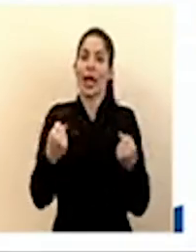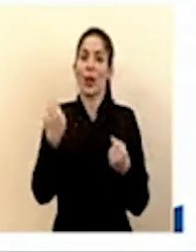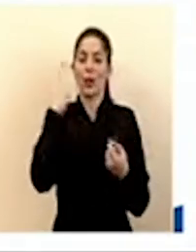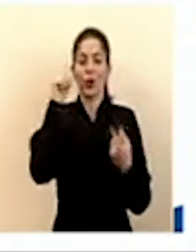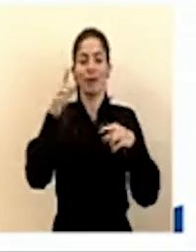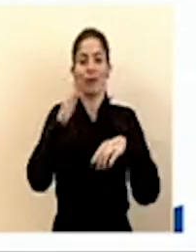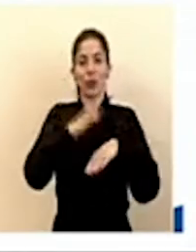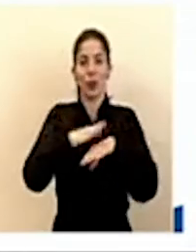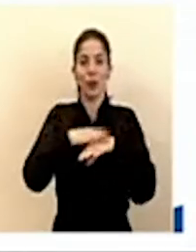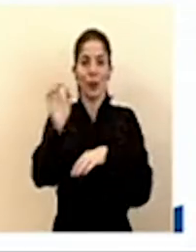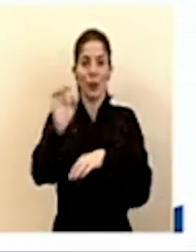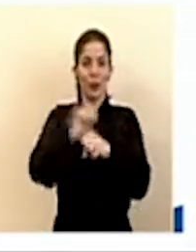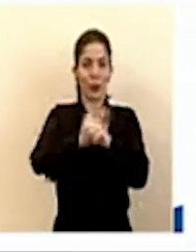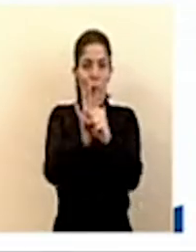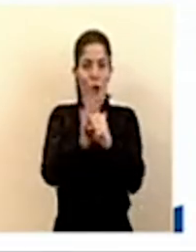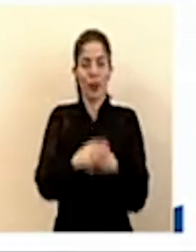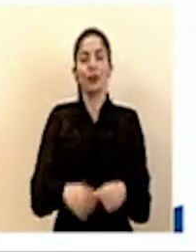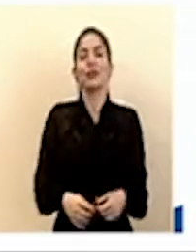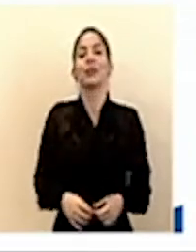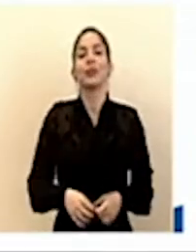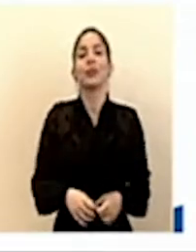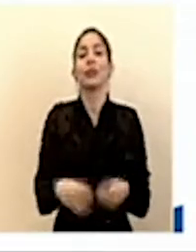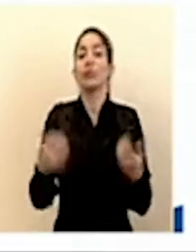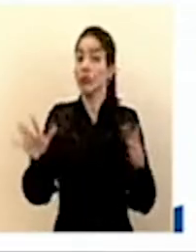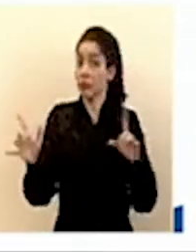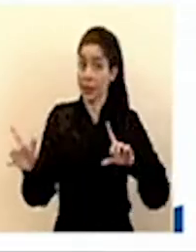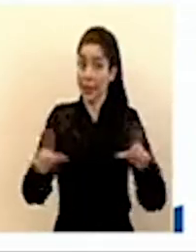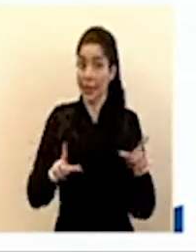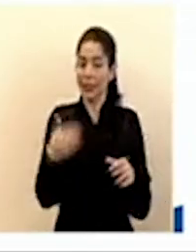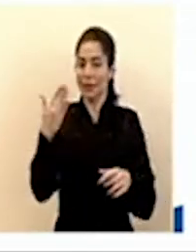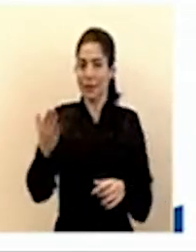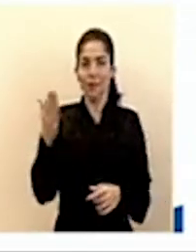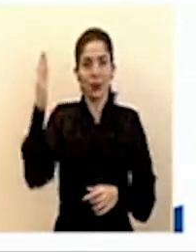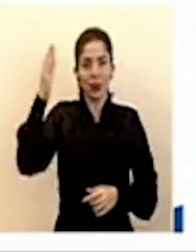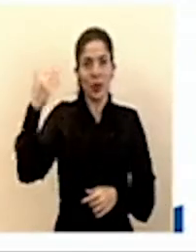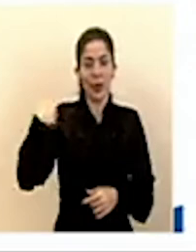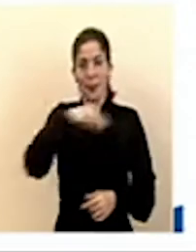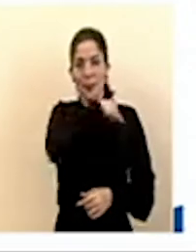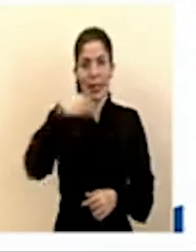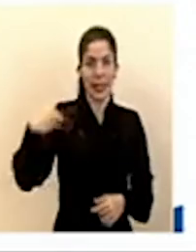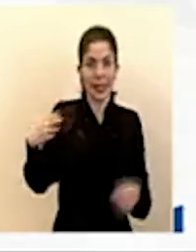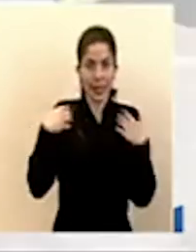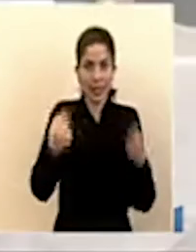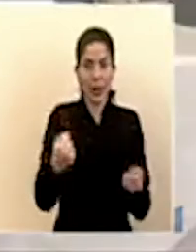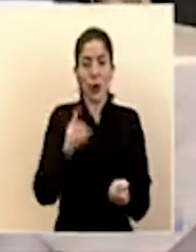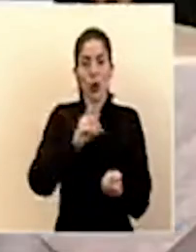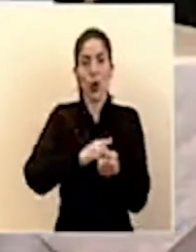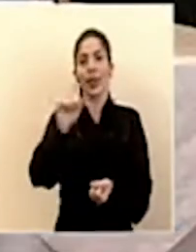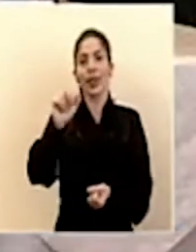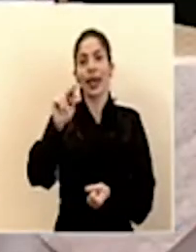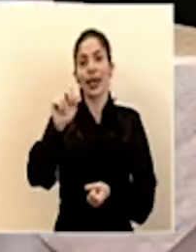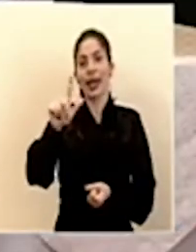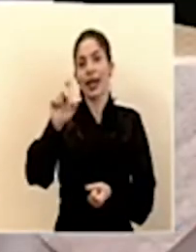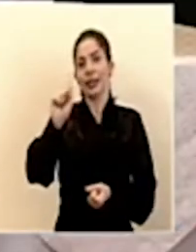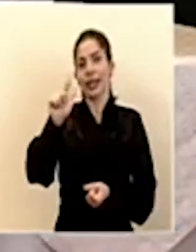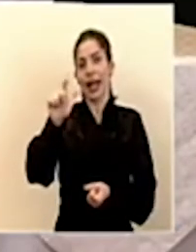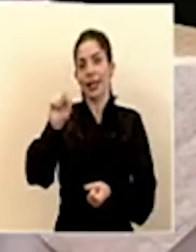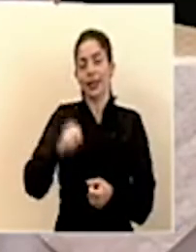emergencia del COVID-19 ya estamos listos para escuchar al señor ministro de salud el doctor Daniel Salas